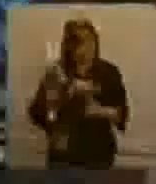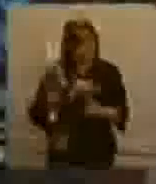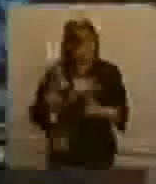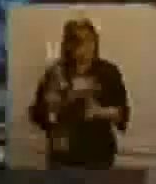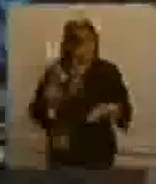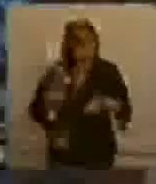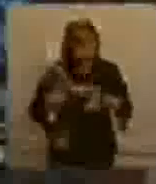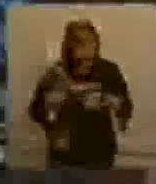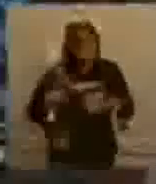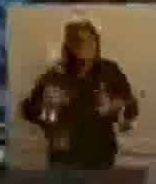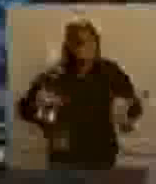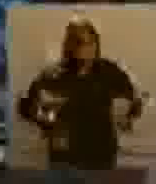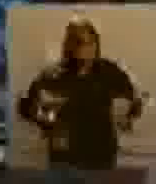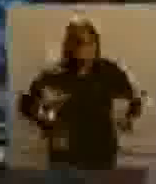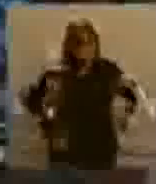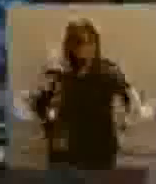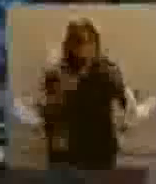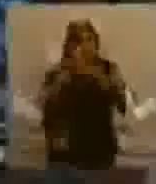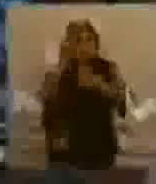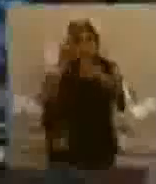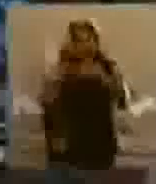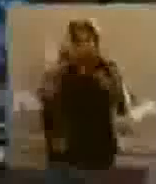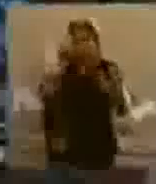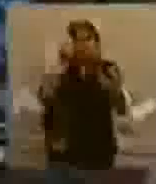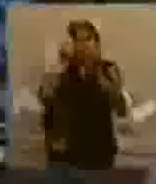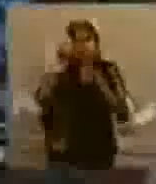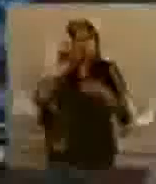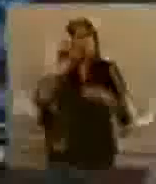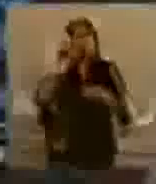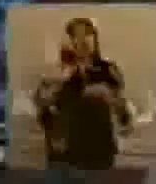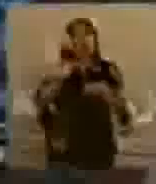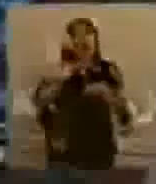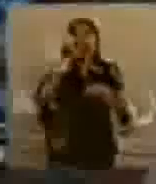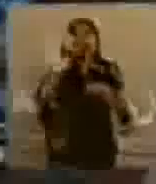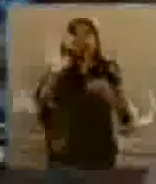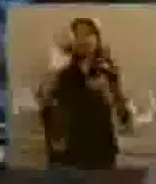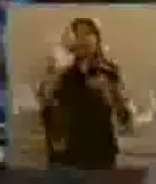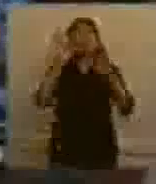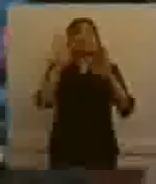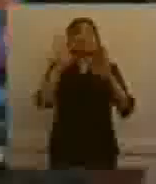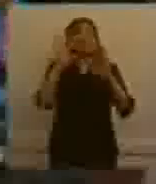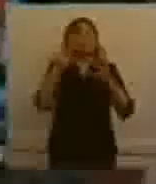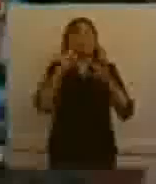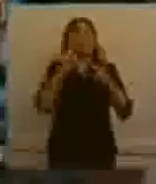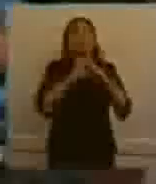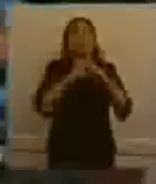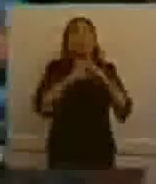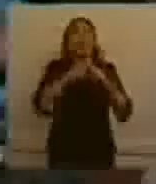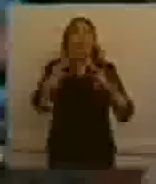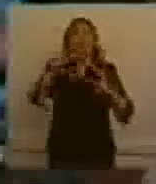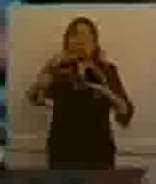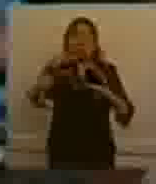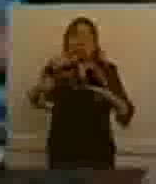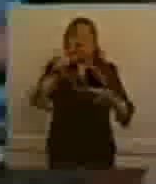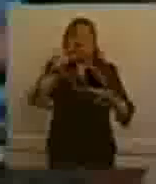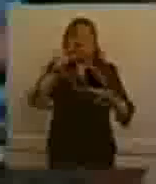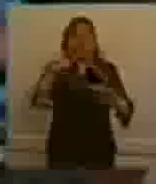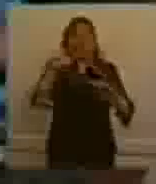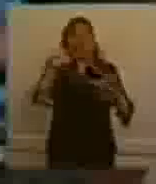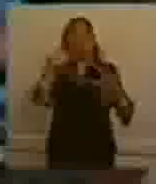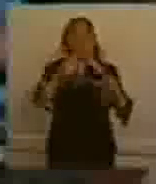la erupción del volcán, que no me acuerdo el nombre ni me voy a acordar, porque se ve que tengo alguna negación, Epuyén, Epuyén, no importa,